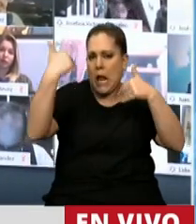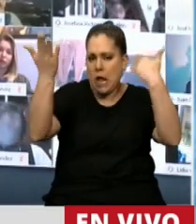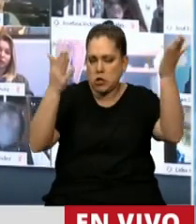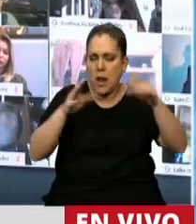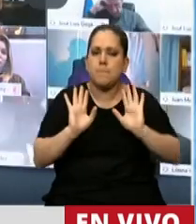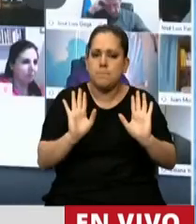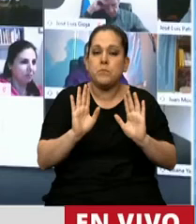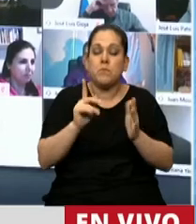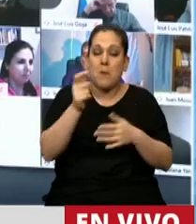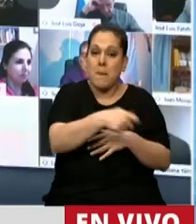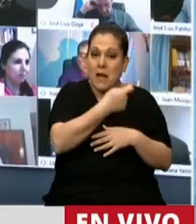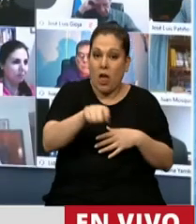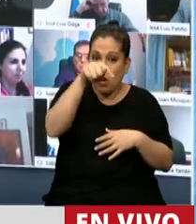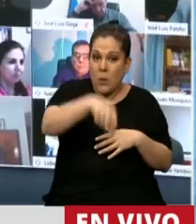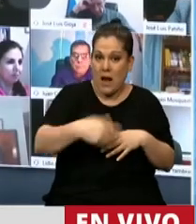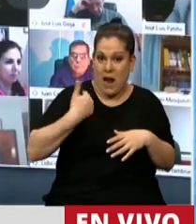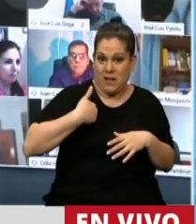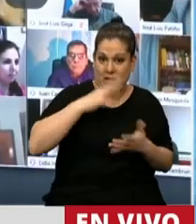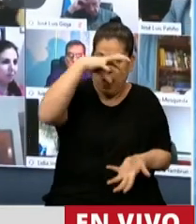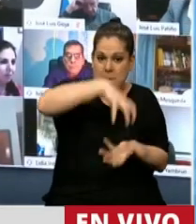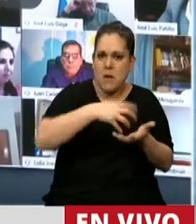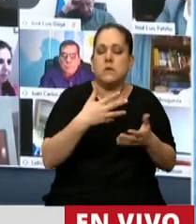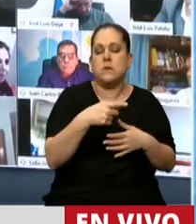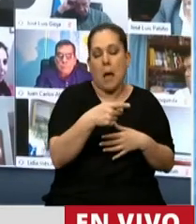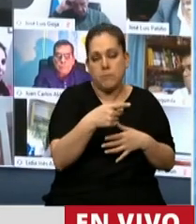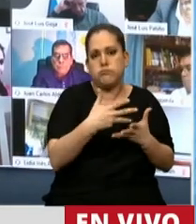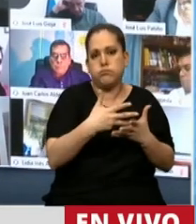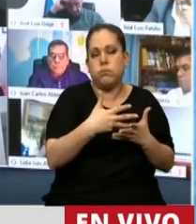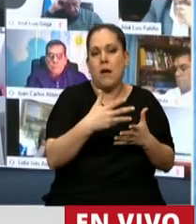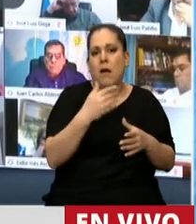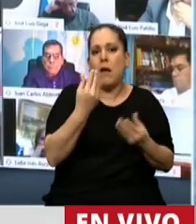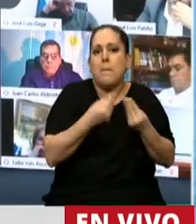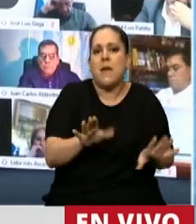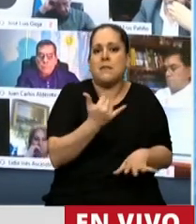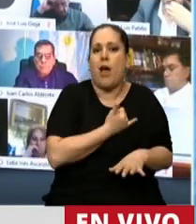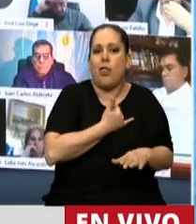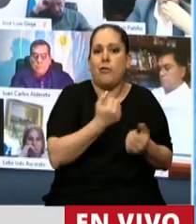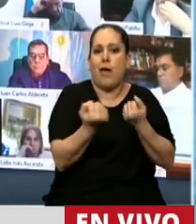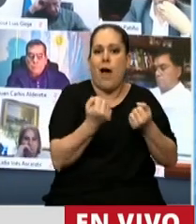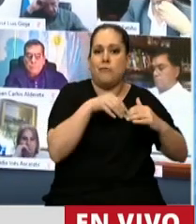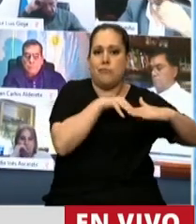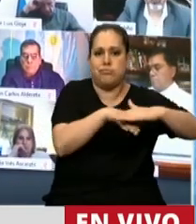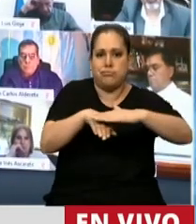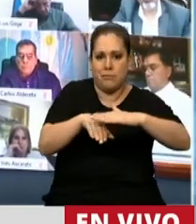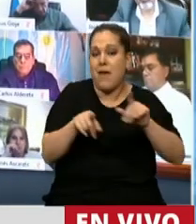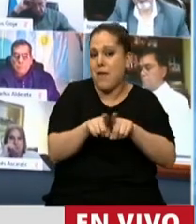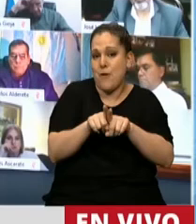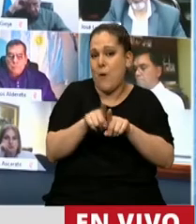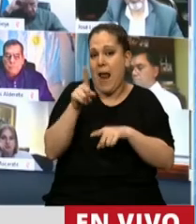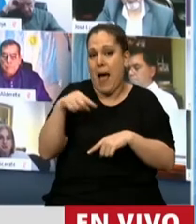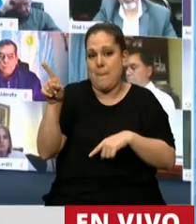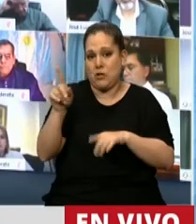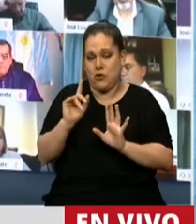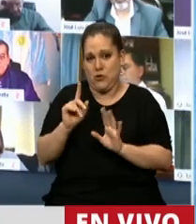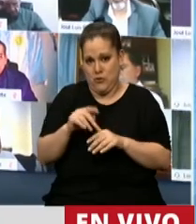acá, que es Mercado Libre, que creció en un garage. Igual que Amazon. El señor